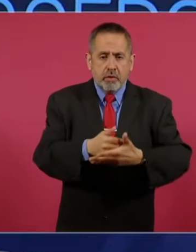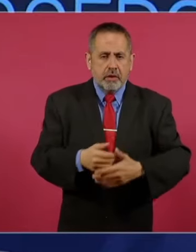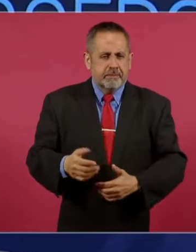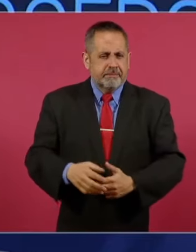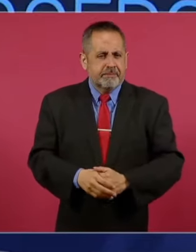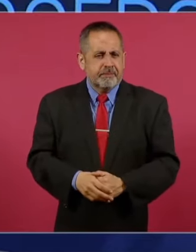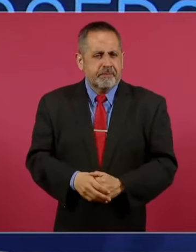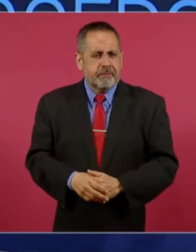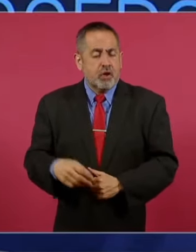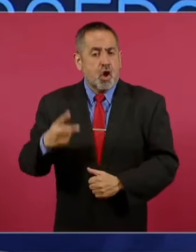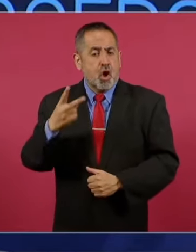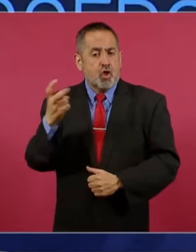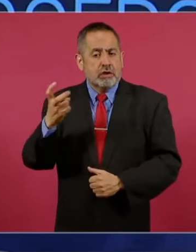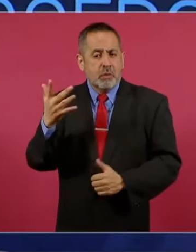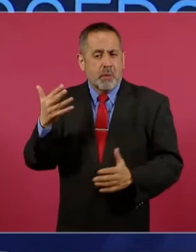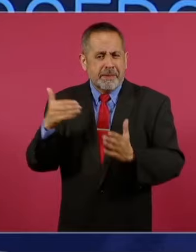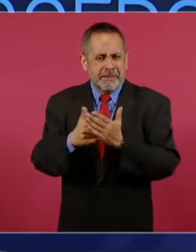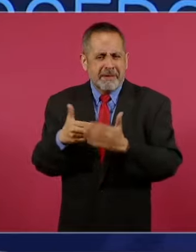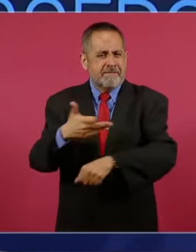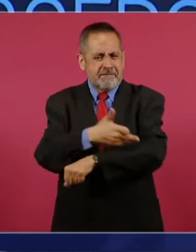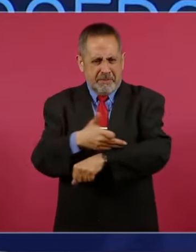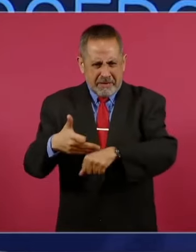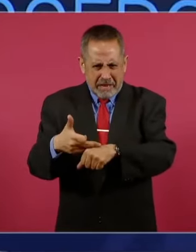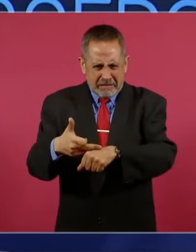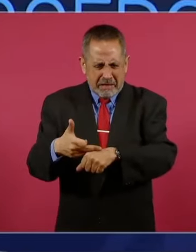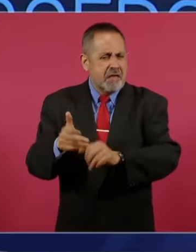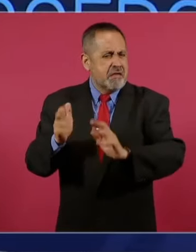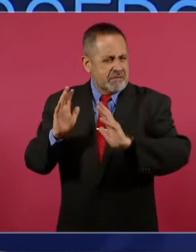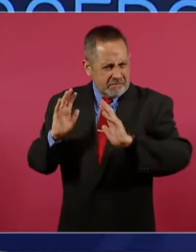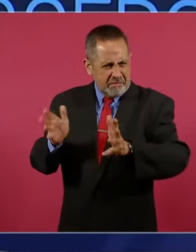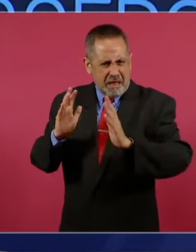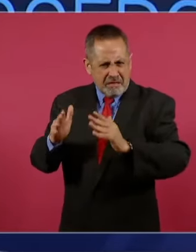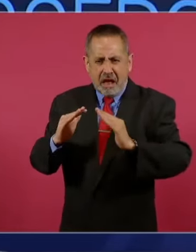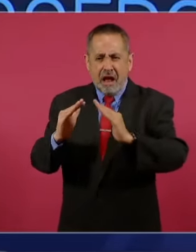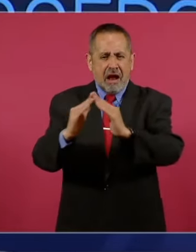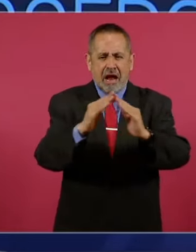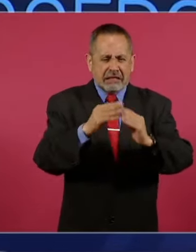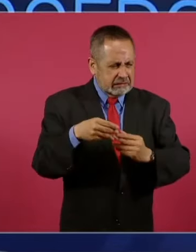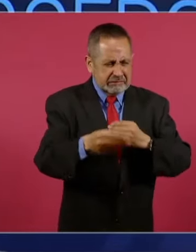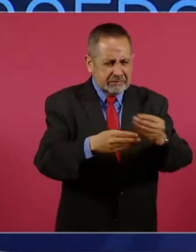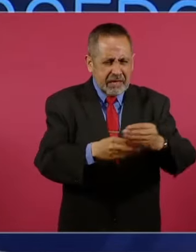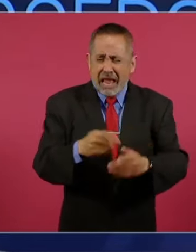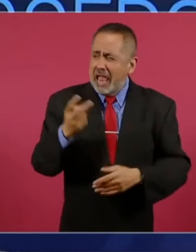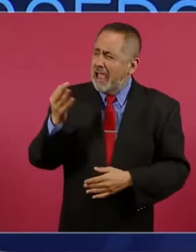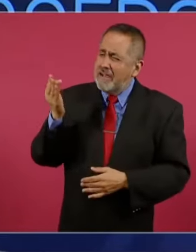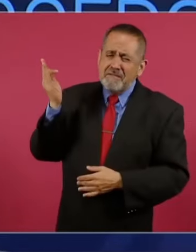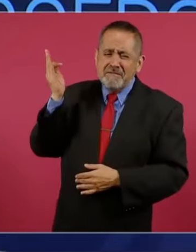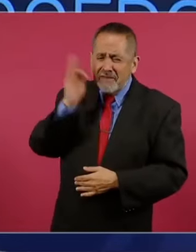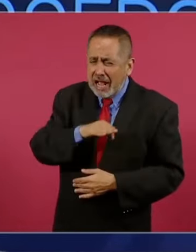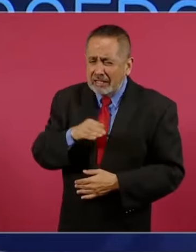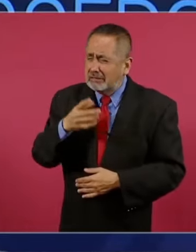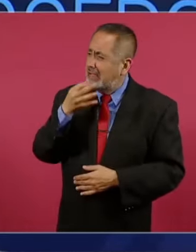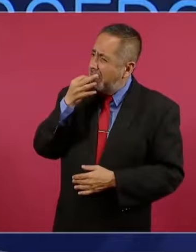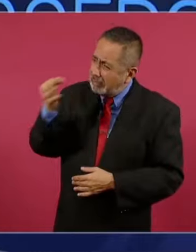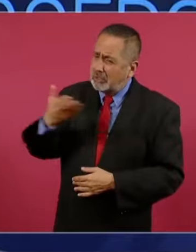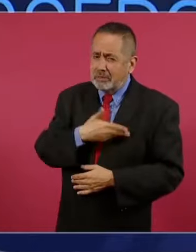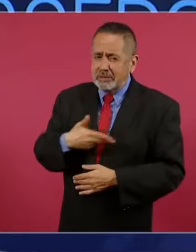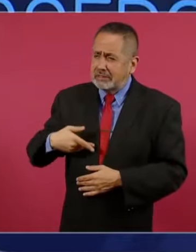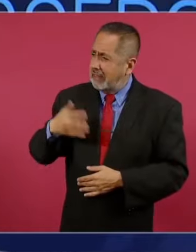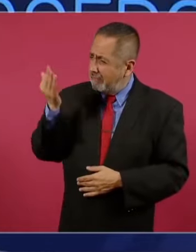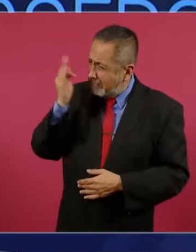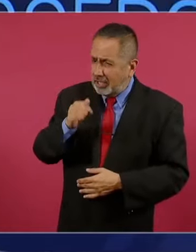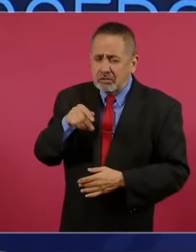las 250 mil familias que perdieron sus casas. Eso es falso, presidente. Quien se lo haya dicho le mintió,